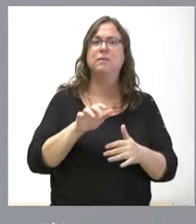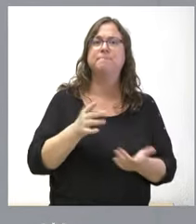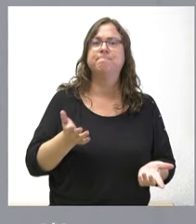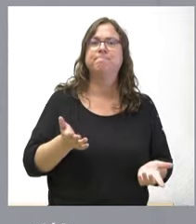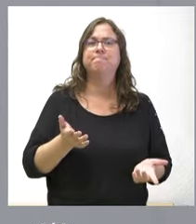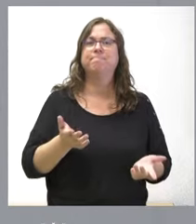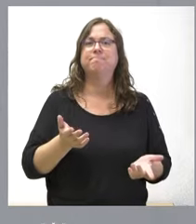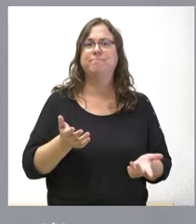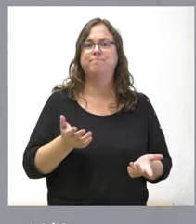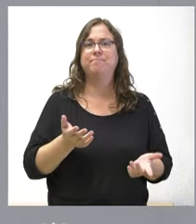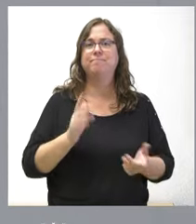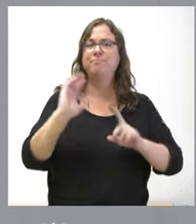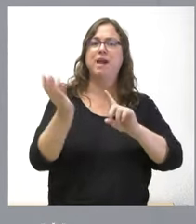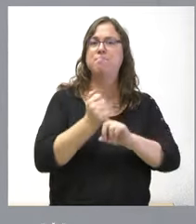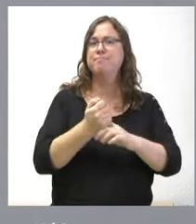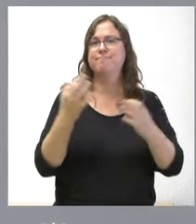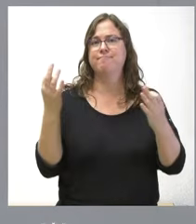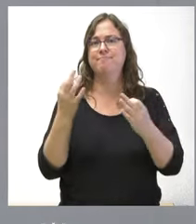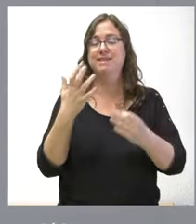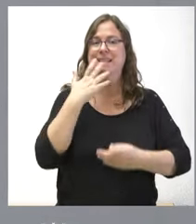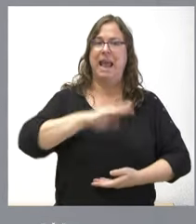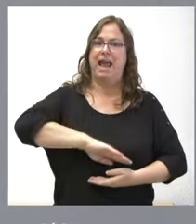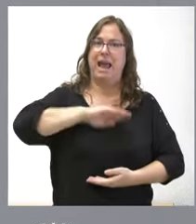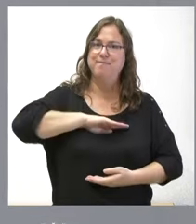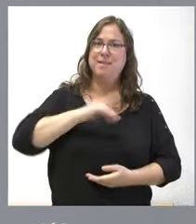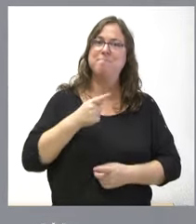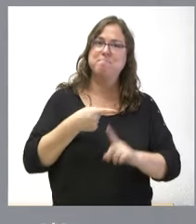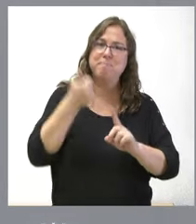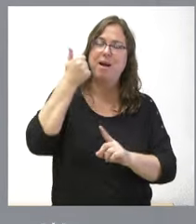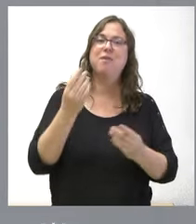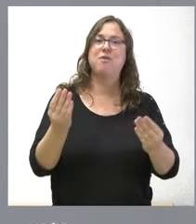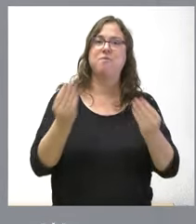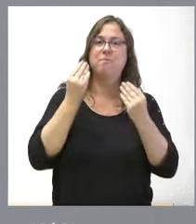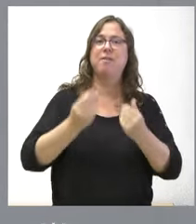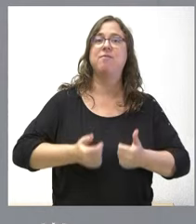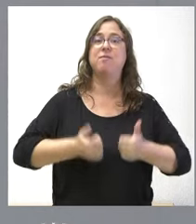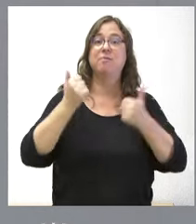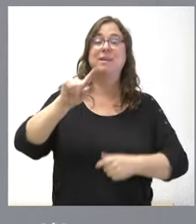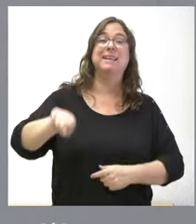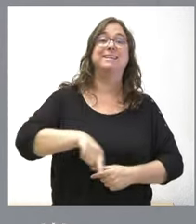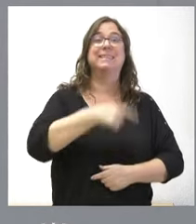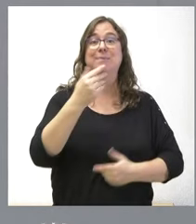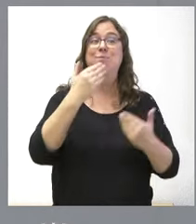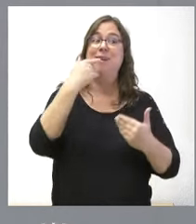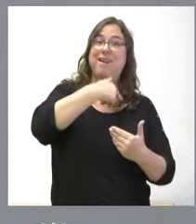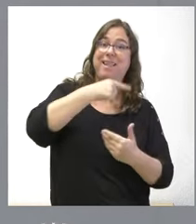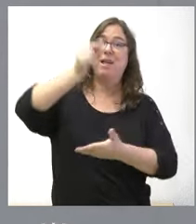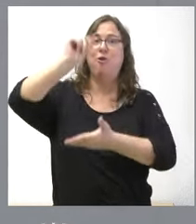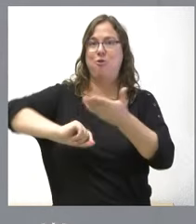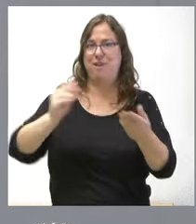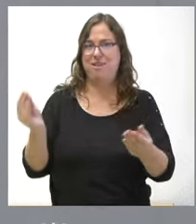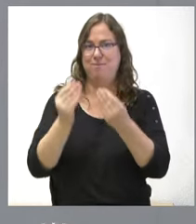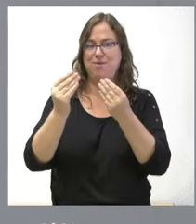pues lo que obtienen con más cualificación y más formación, a su vez, es un mejor contrato de trabajo, una mayor